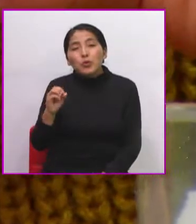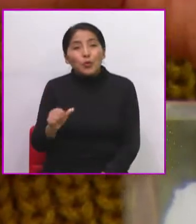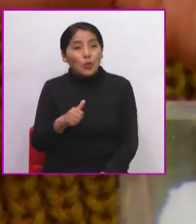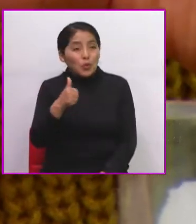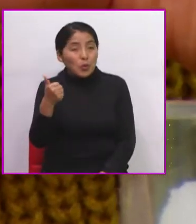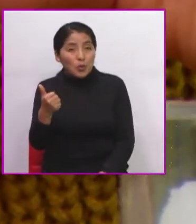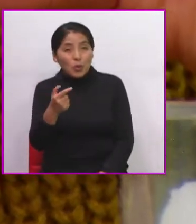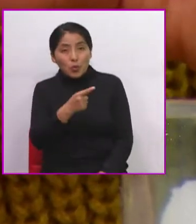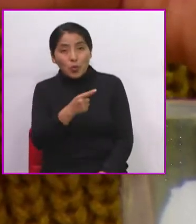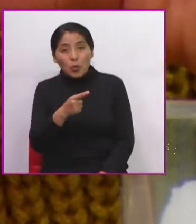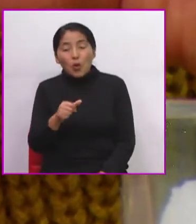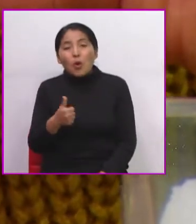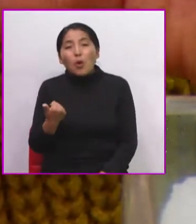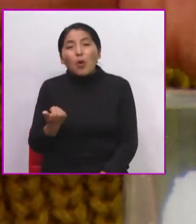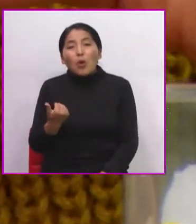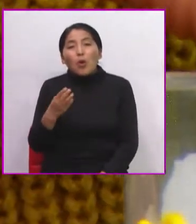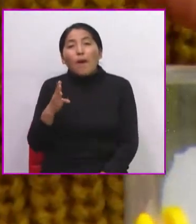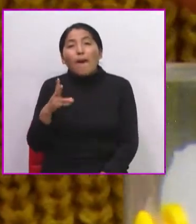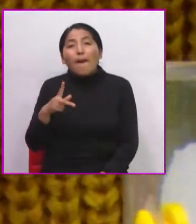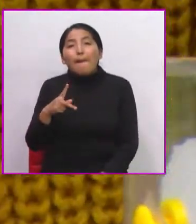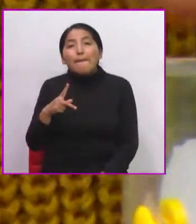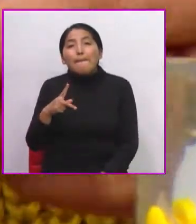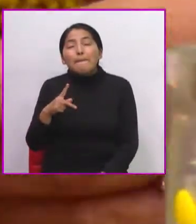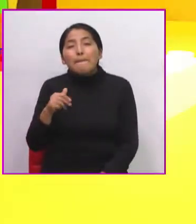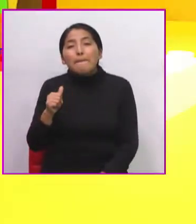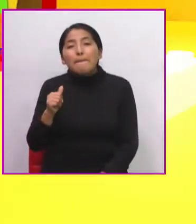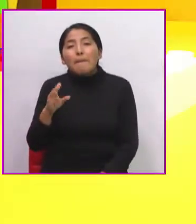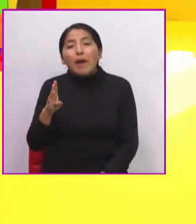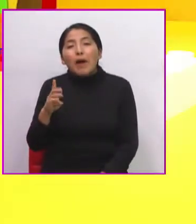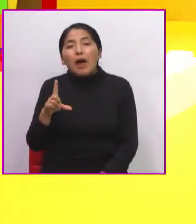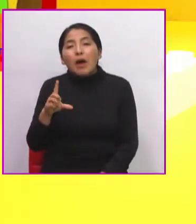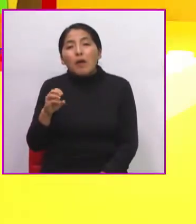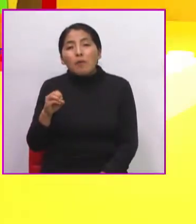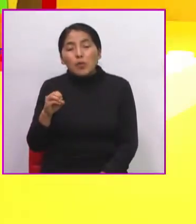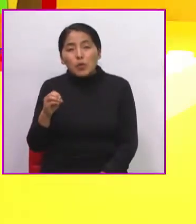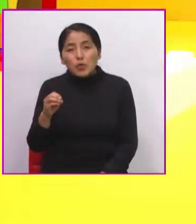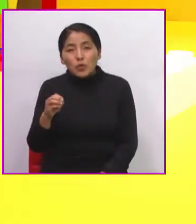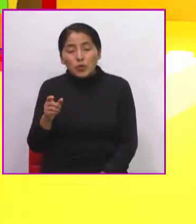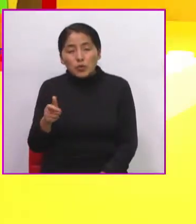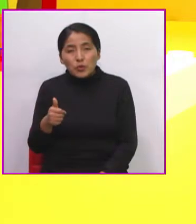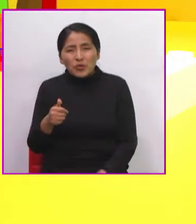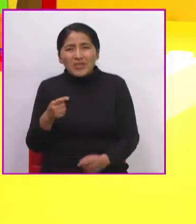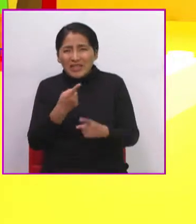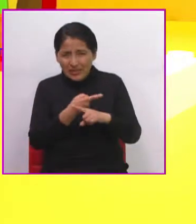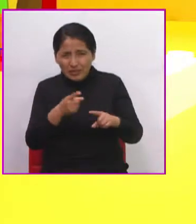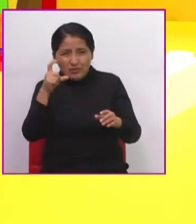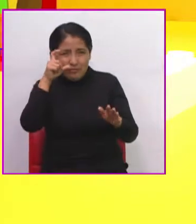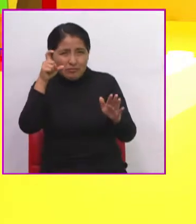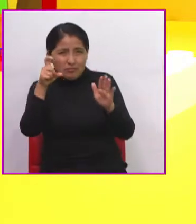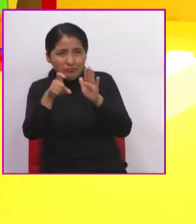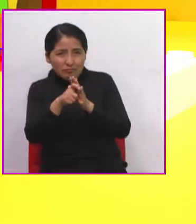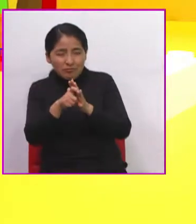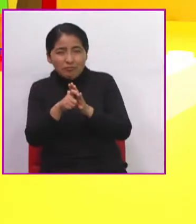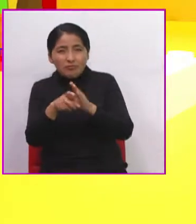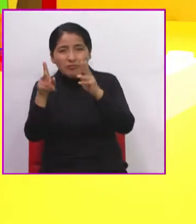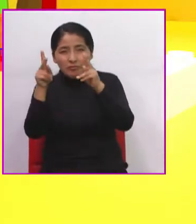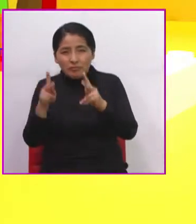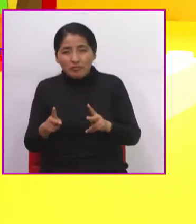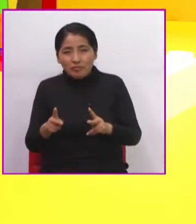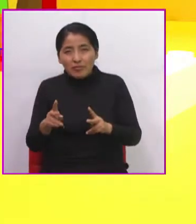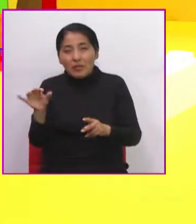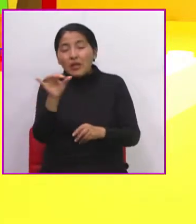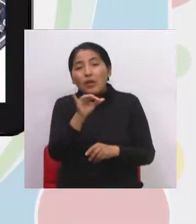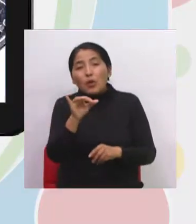de Pablo Zárate Huizca, ¿no? Y así tenemos, en esta